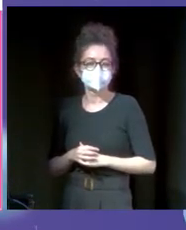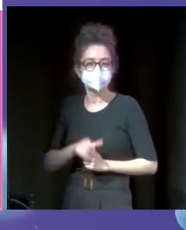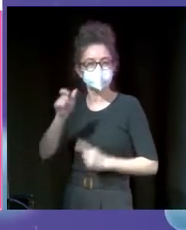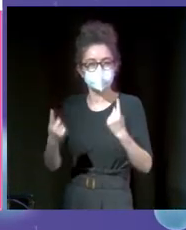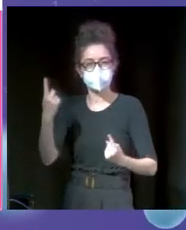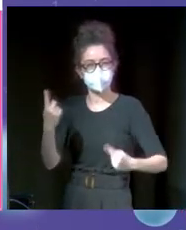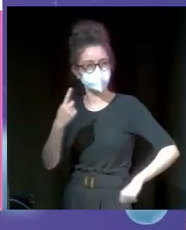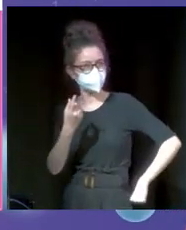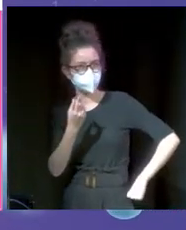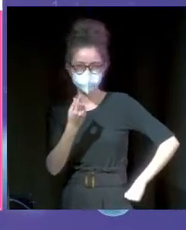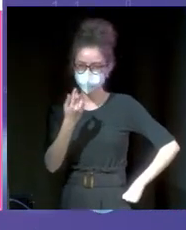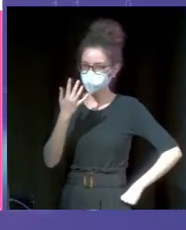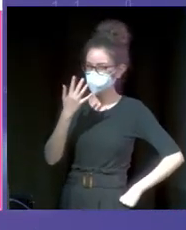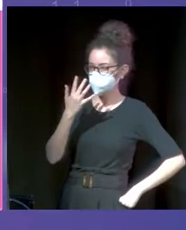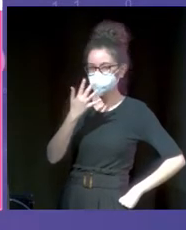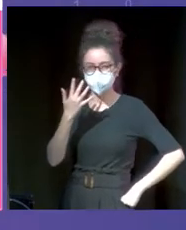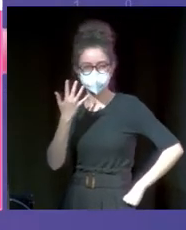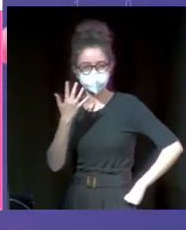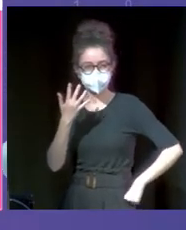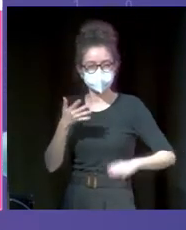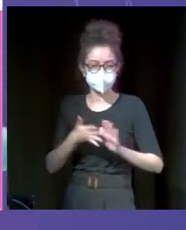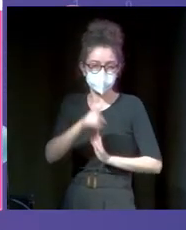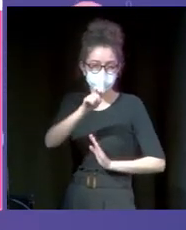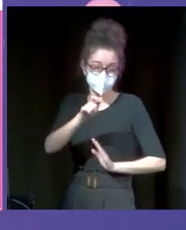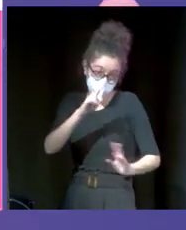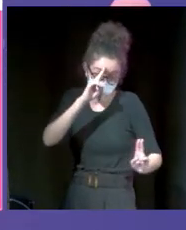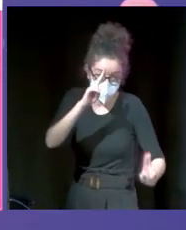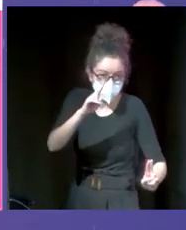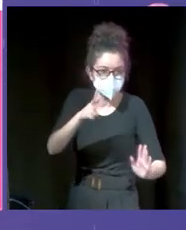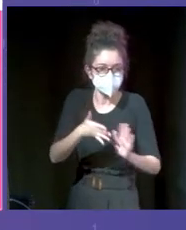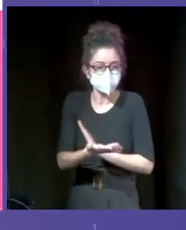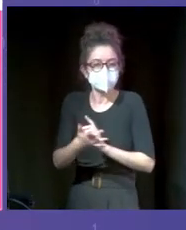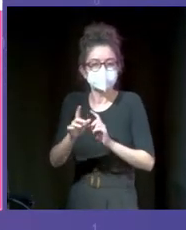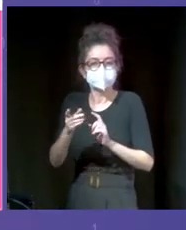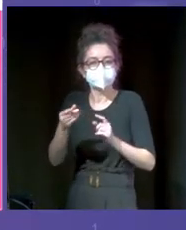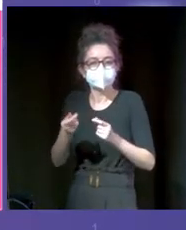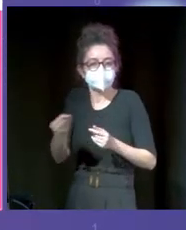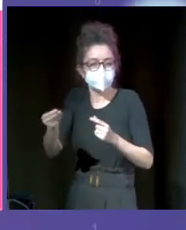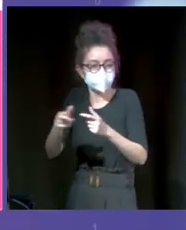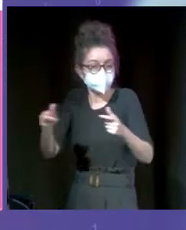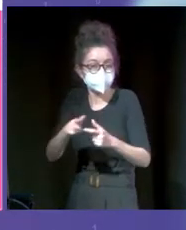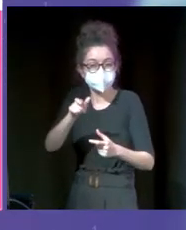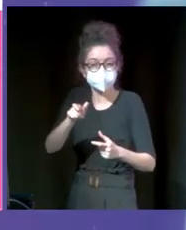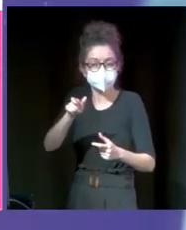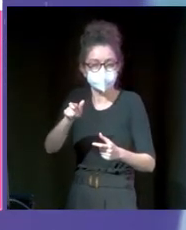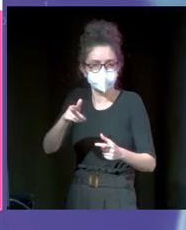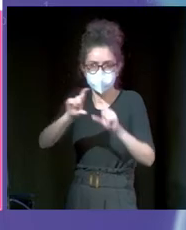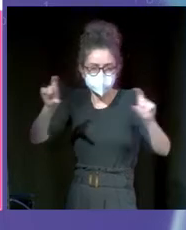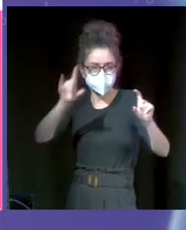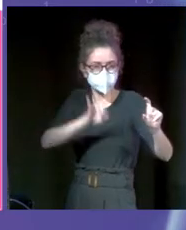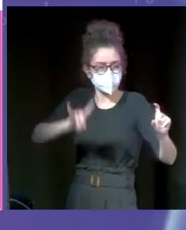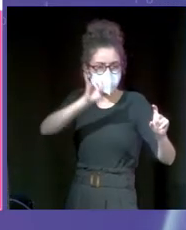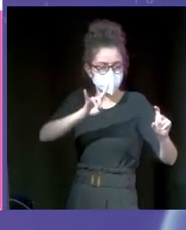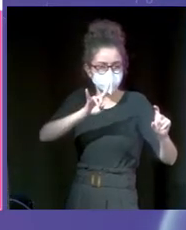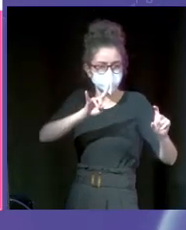chirría. Parece que los canarios no sabéis, con todo el respeto, sabéis que Tomaticket es una empresa canaria. Y, en cambio, en Península, sí que sabemos